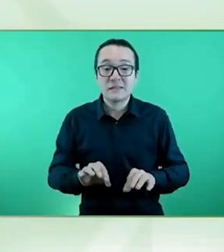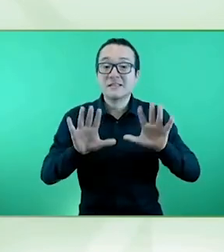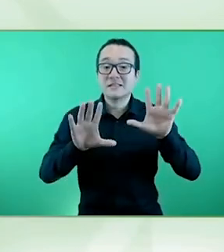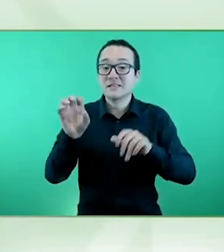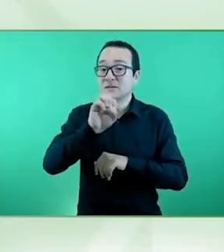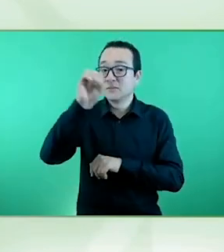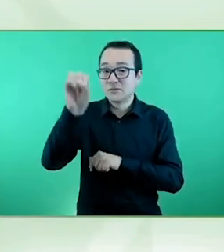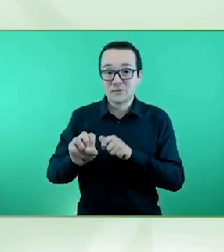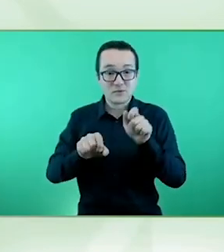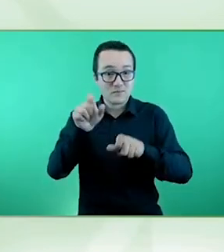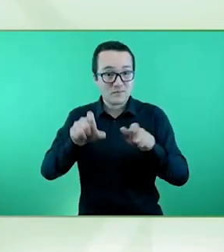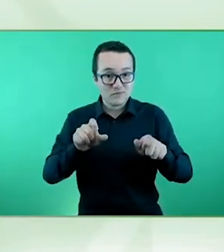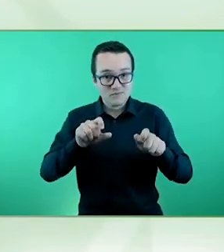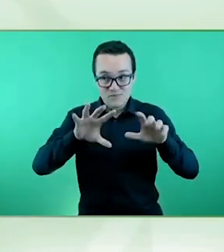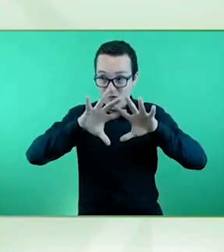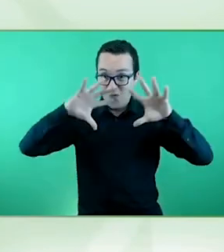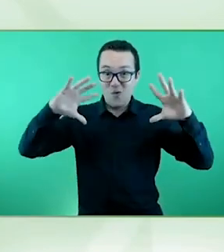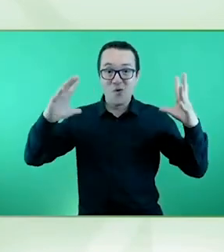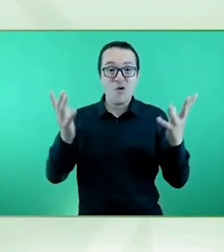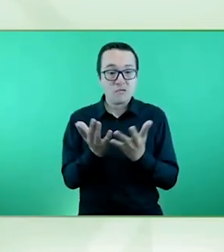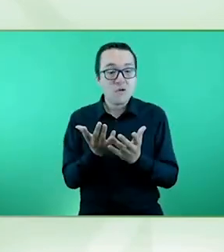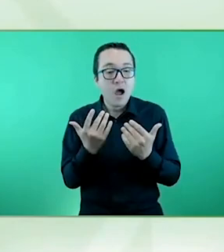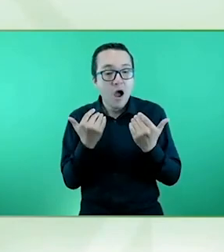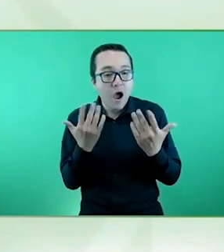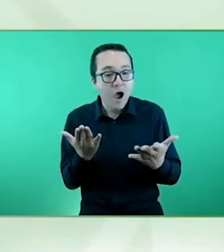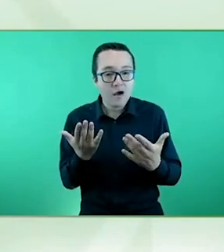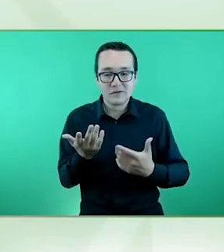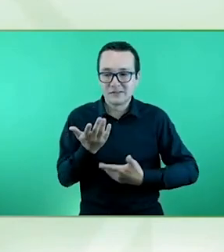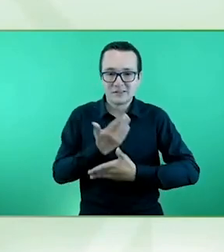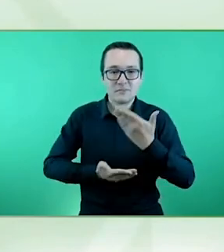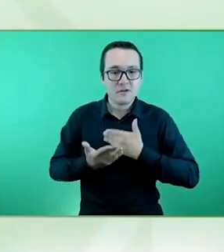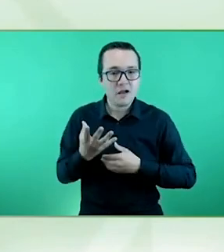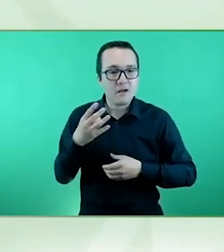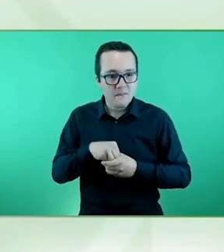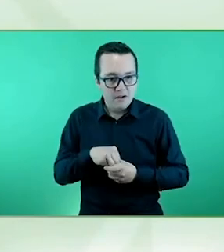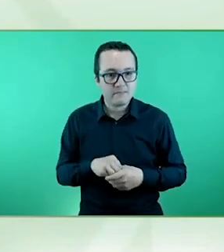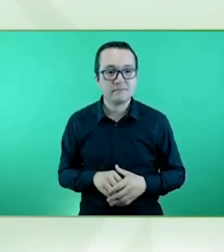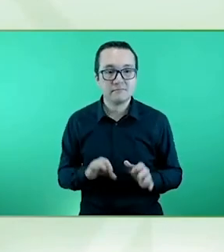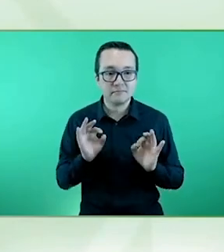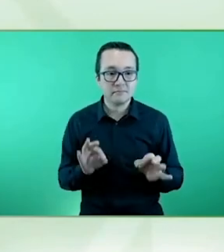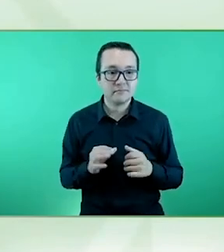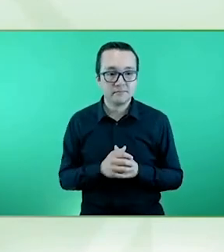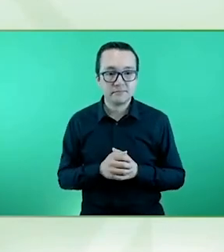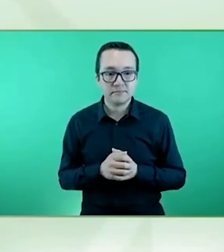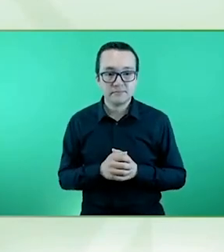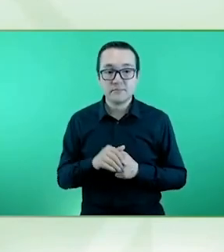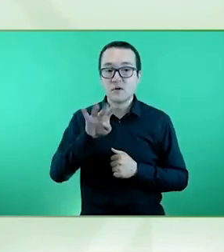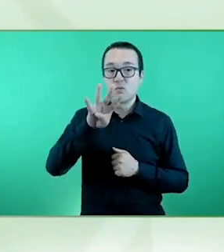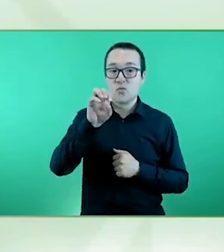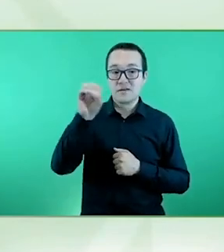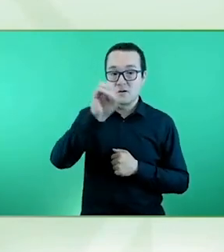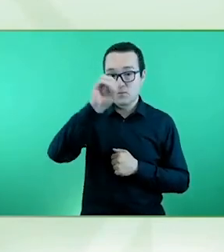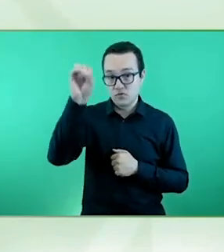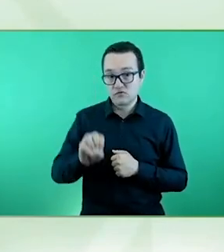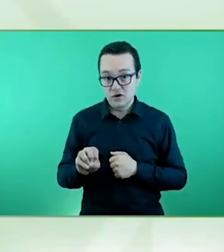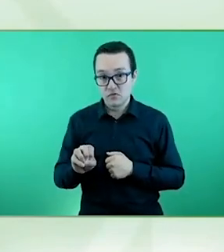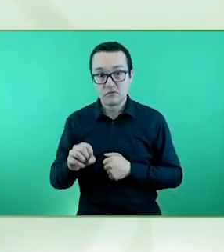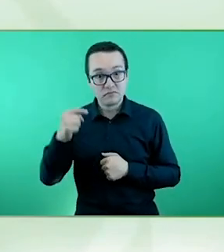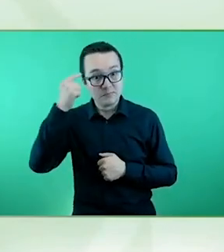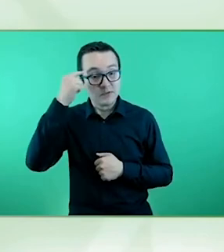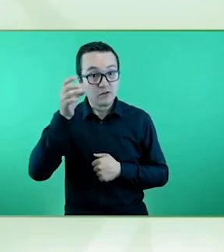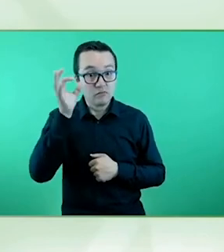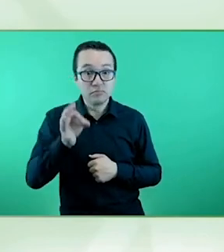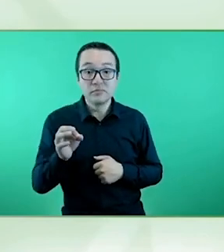para el 40%, porque si tenemos en cuenta, sobre todo en Europa, el envejecimiento de la población, la diversidad